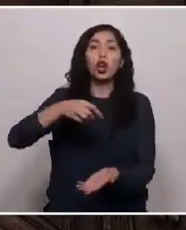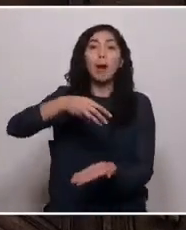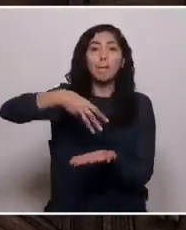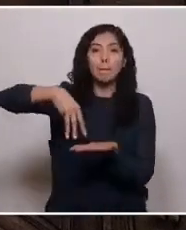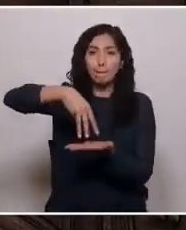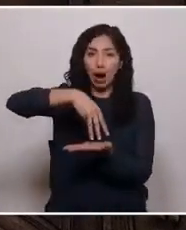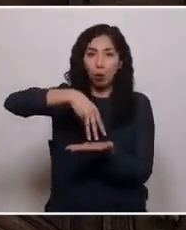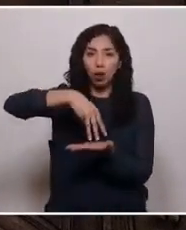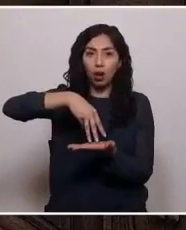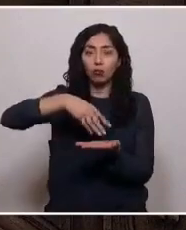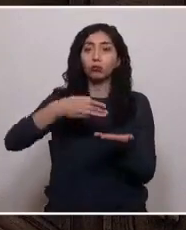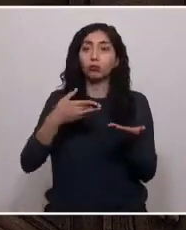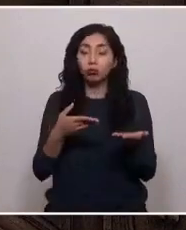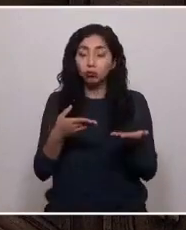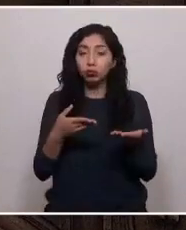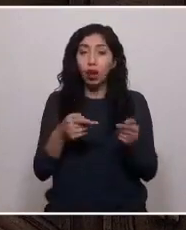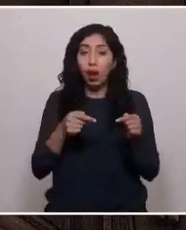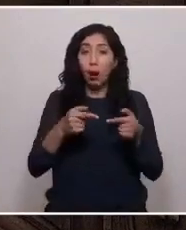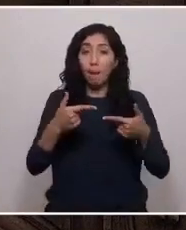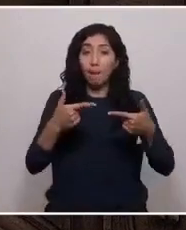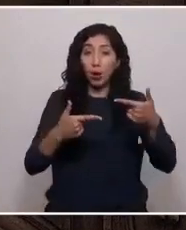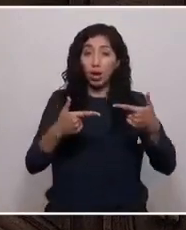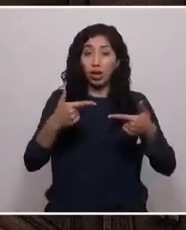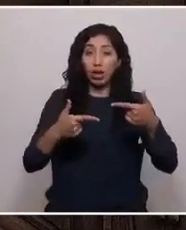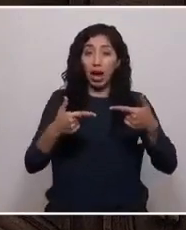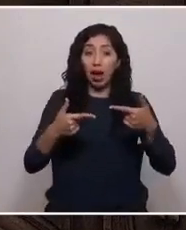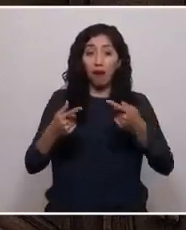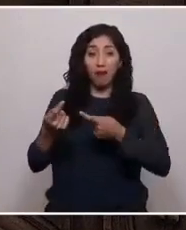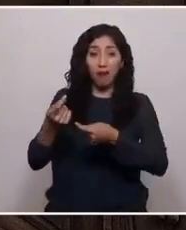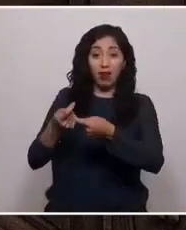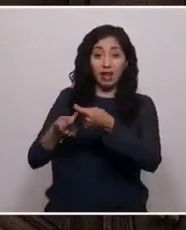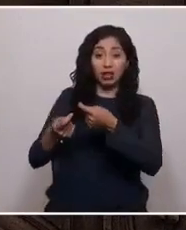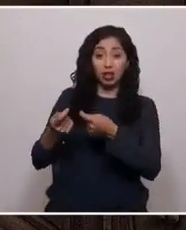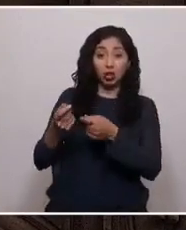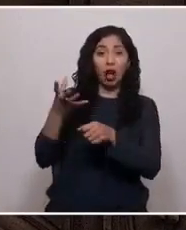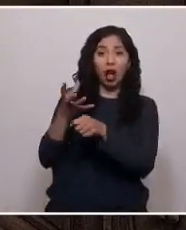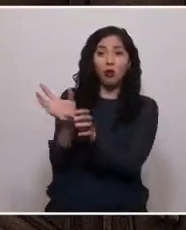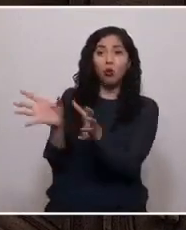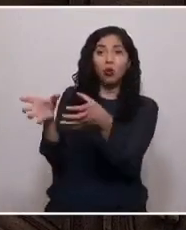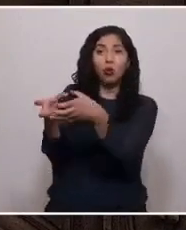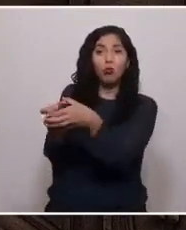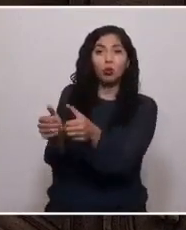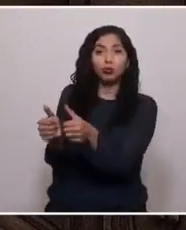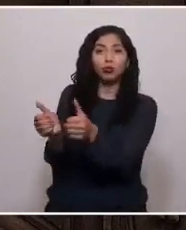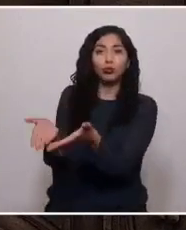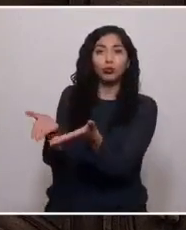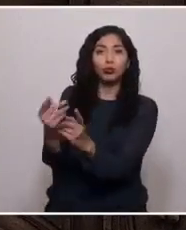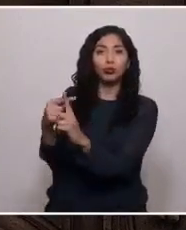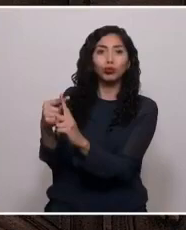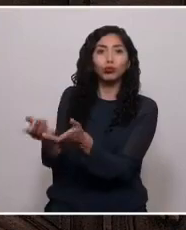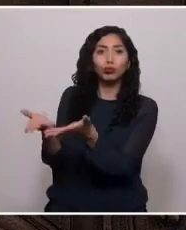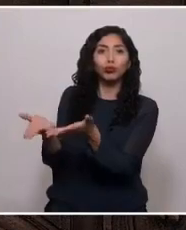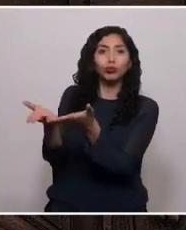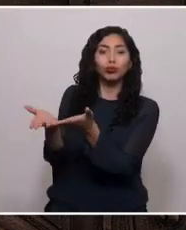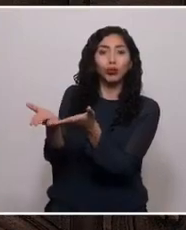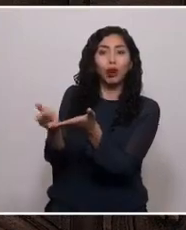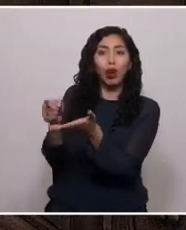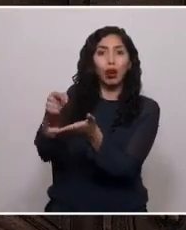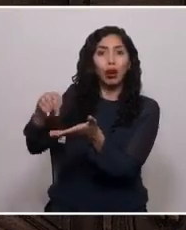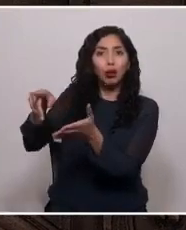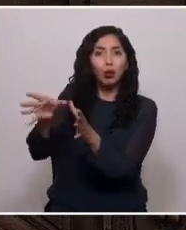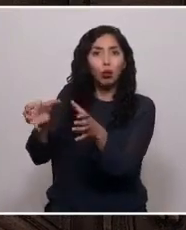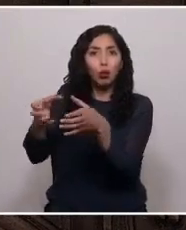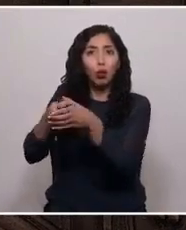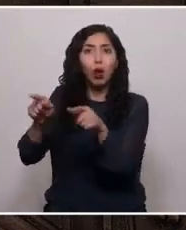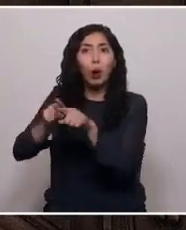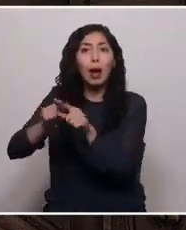Le comento que la elite política y financiera, un puñado de privilegiados, se ha llevado al país para la casa.